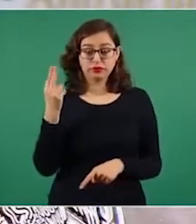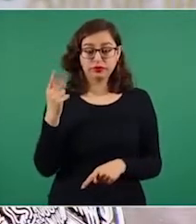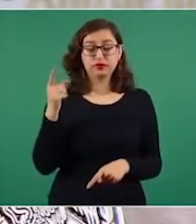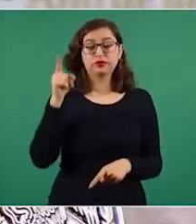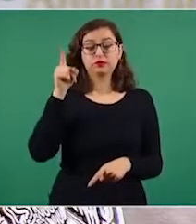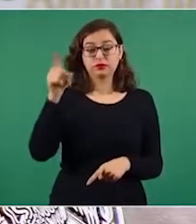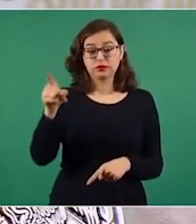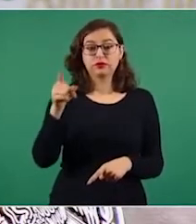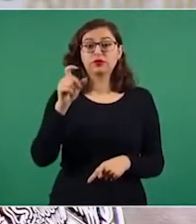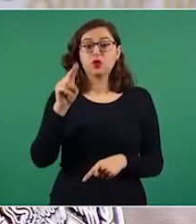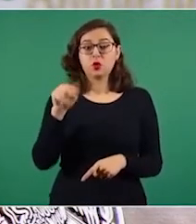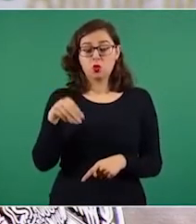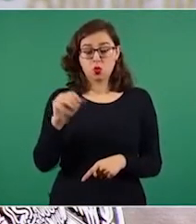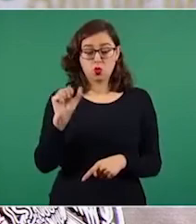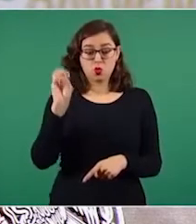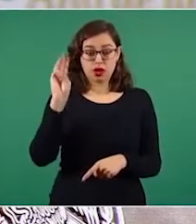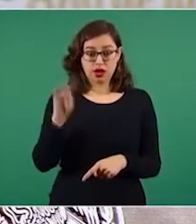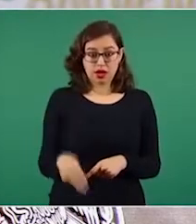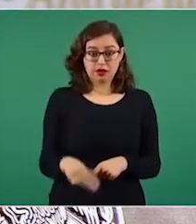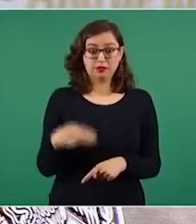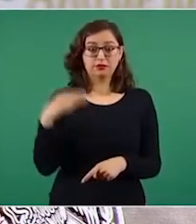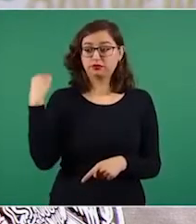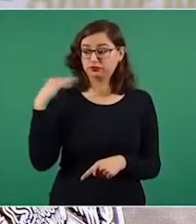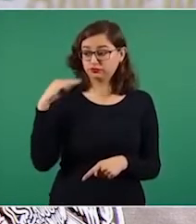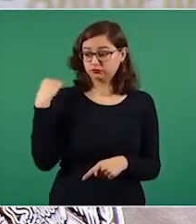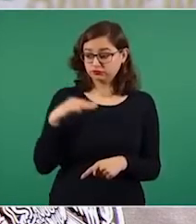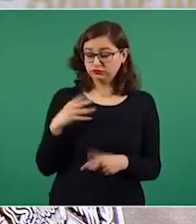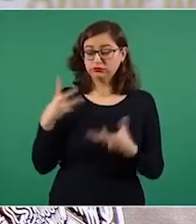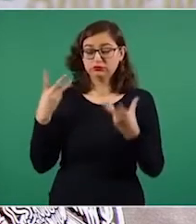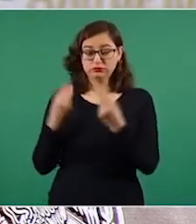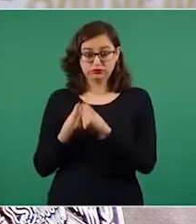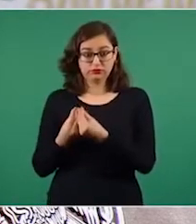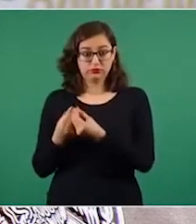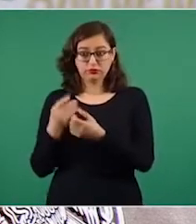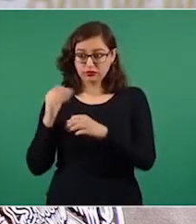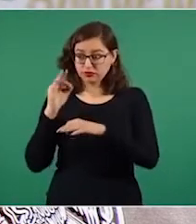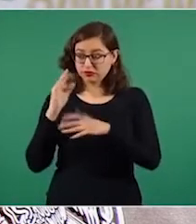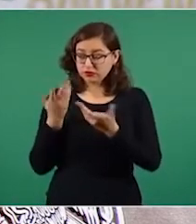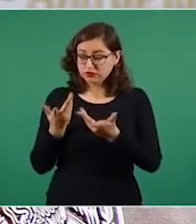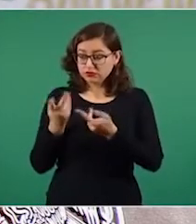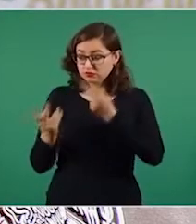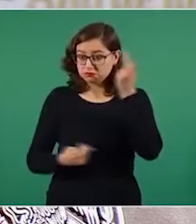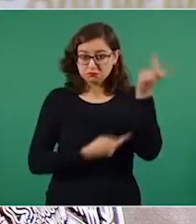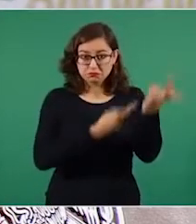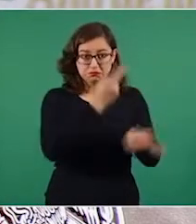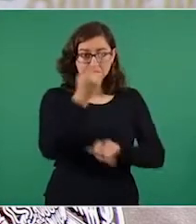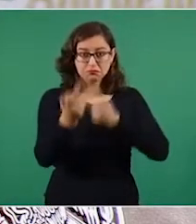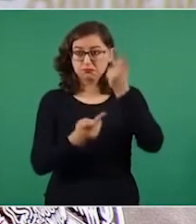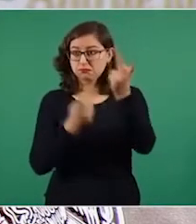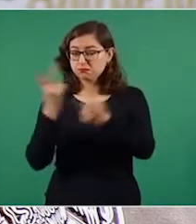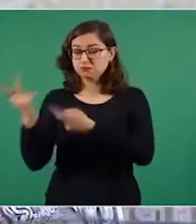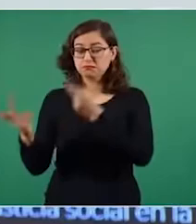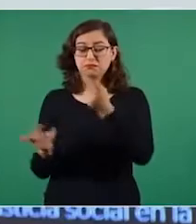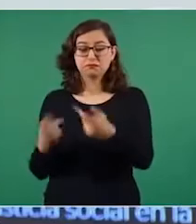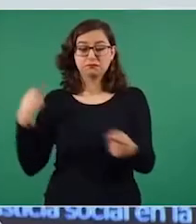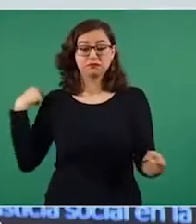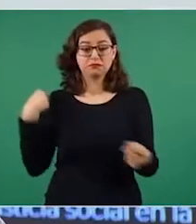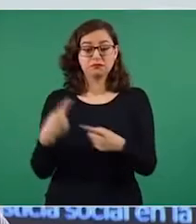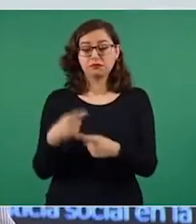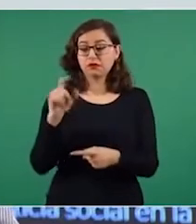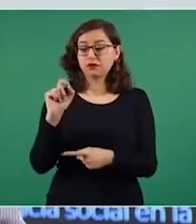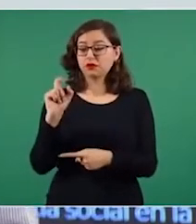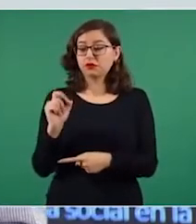Morelia. A la fecha continúa el proceso de consulta pública y hasta el momento se han llevado a cabo 29